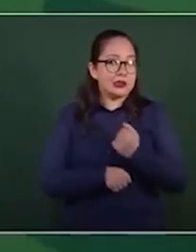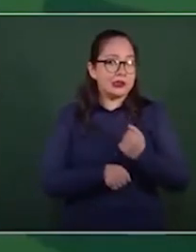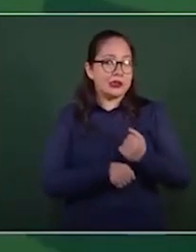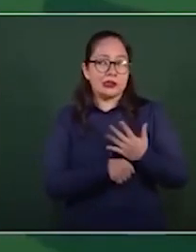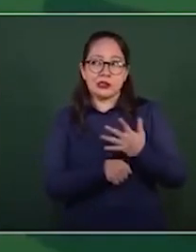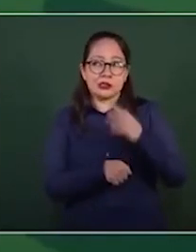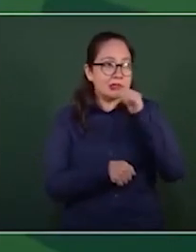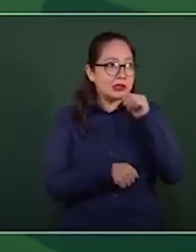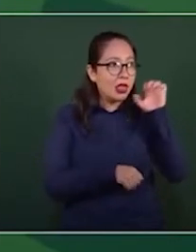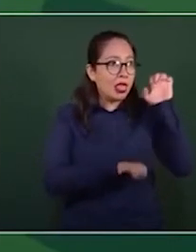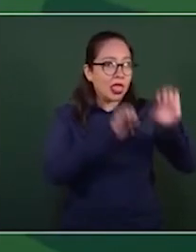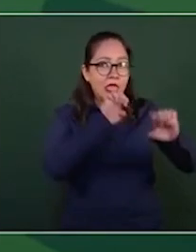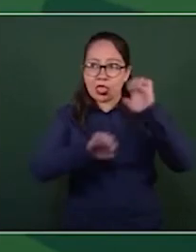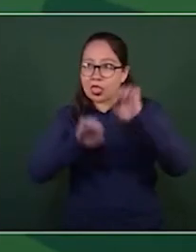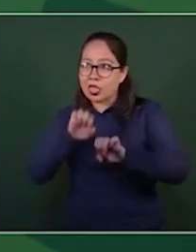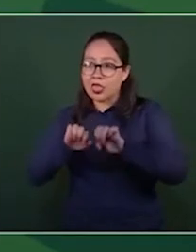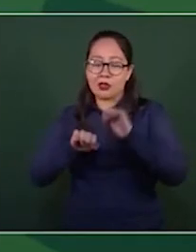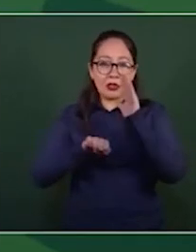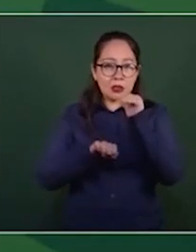hipocresía